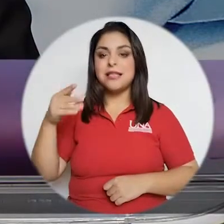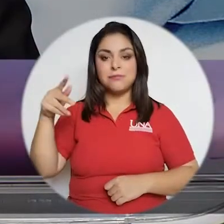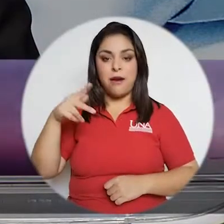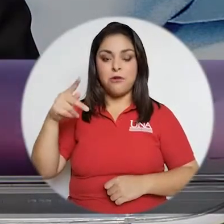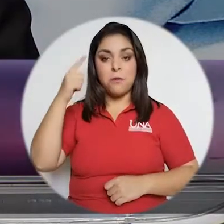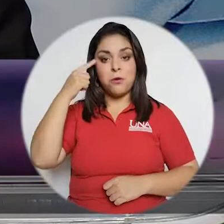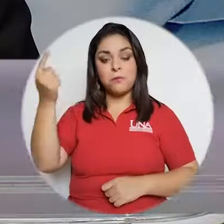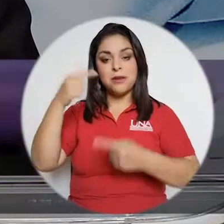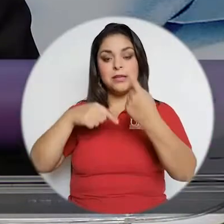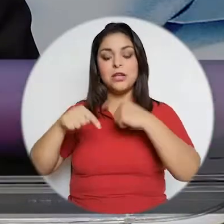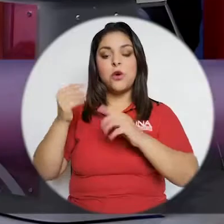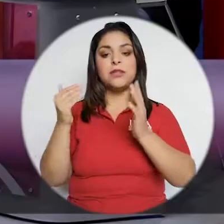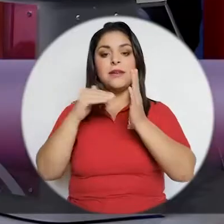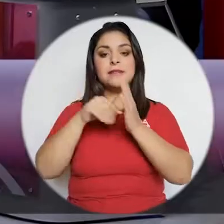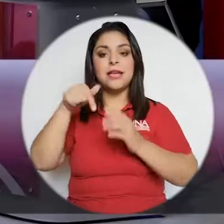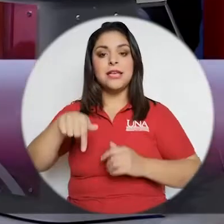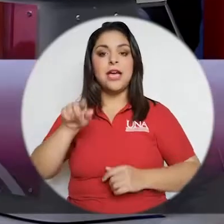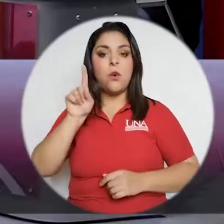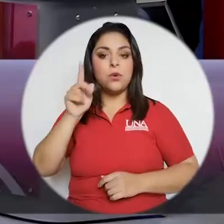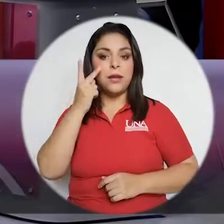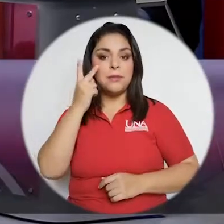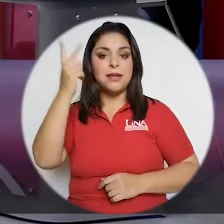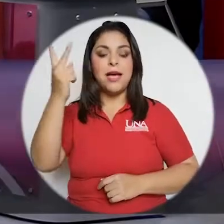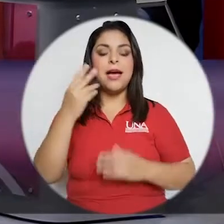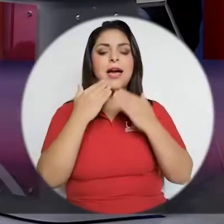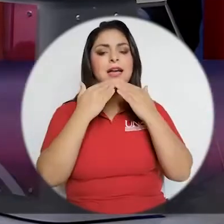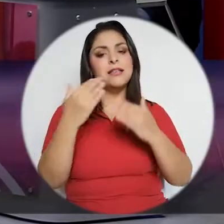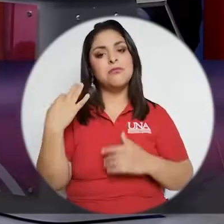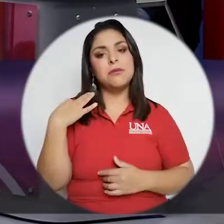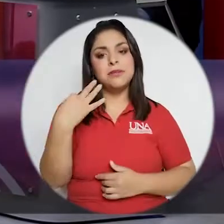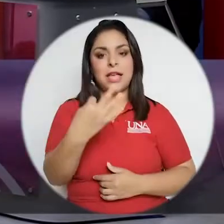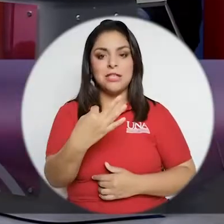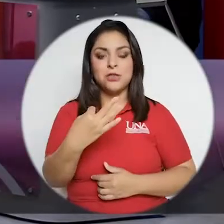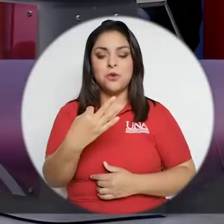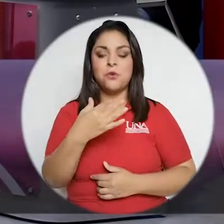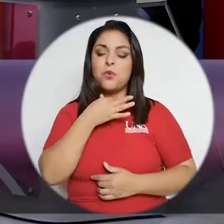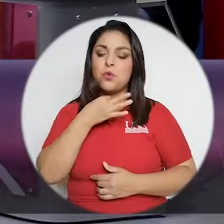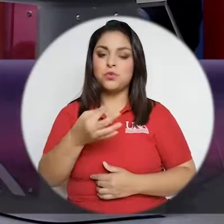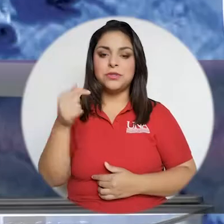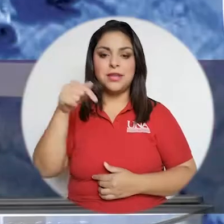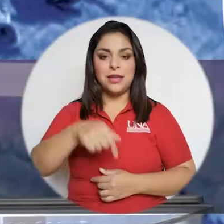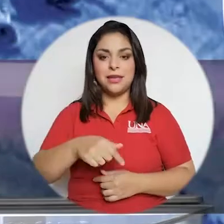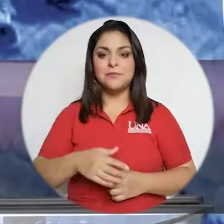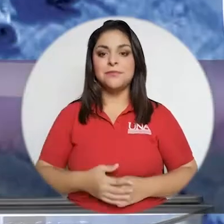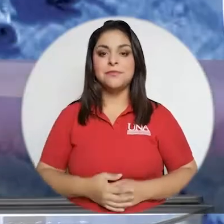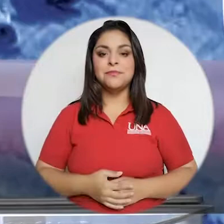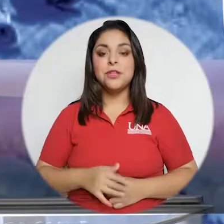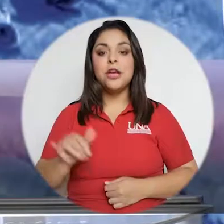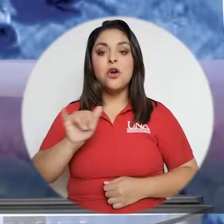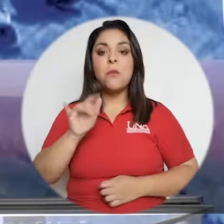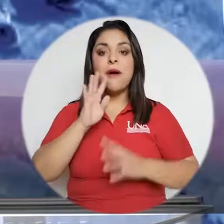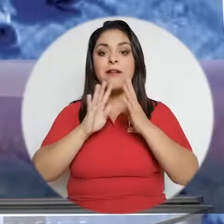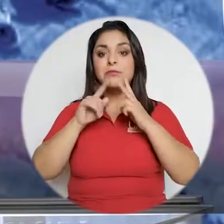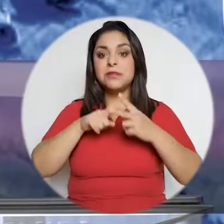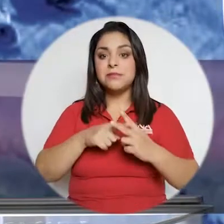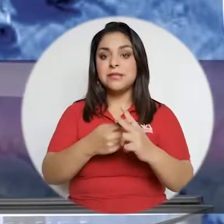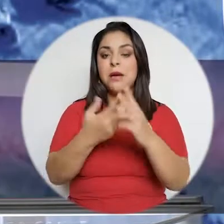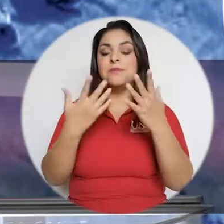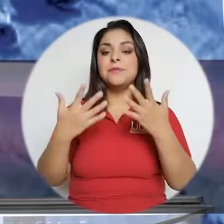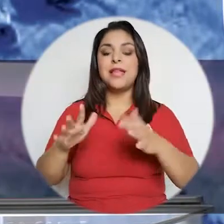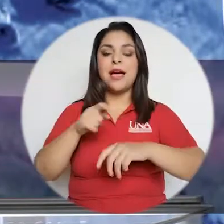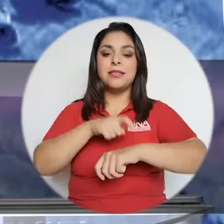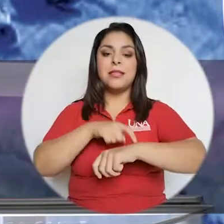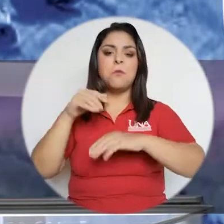Pablo, por estar una vez más en Una Mirada. Gracias por la invitación, un placer estar aquí. Como hablábamos al inicio, pues ya tenemos más de un año de